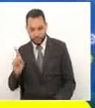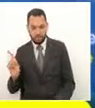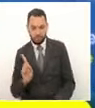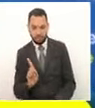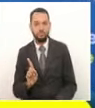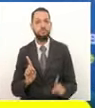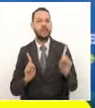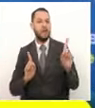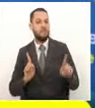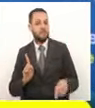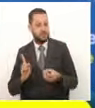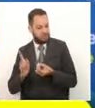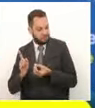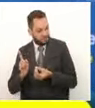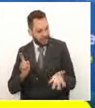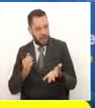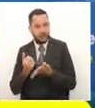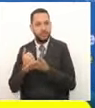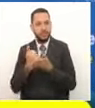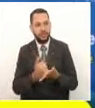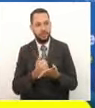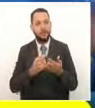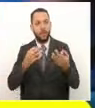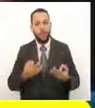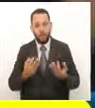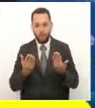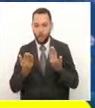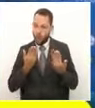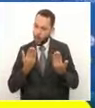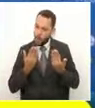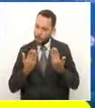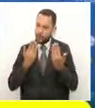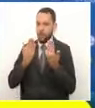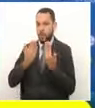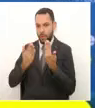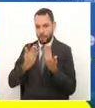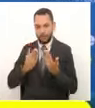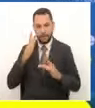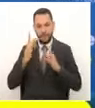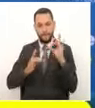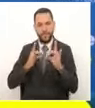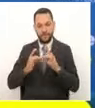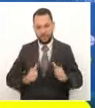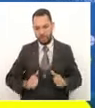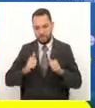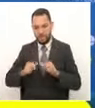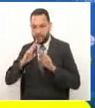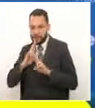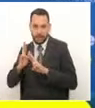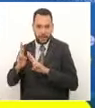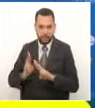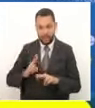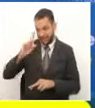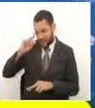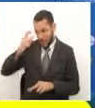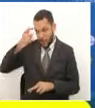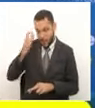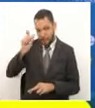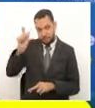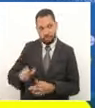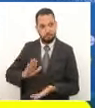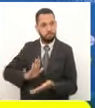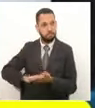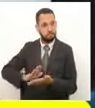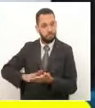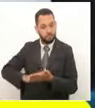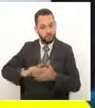hecho antes, ahora tiene mucha credibilidad, le genera mucha confianza a los ciudadanos y por eso la respuesta ha sido a este nivel,